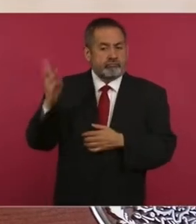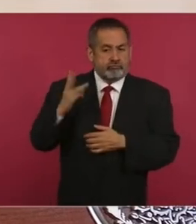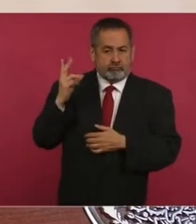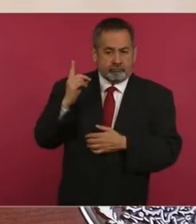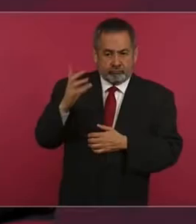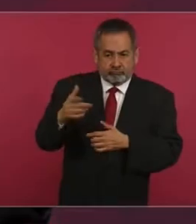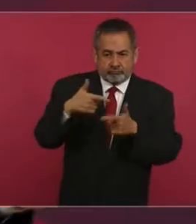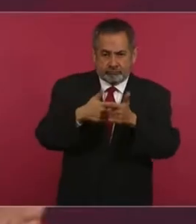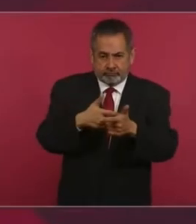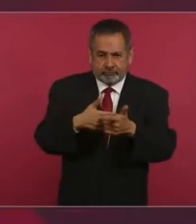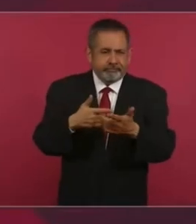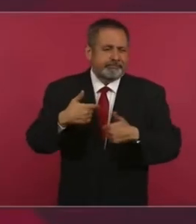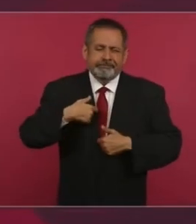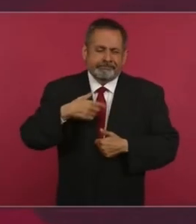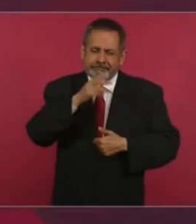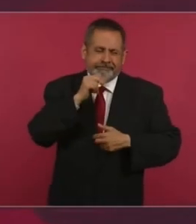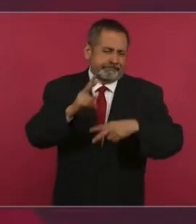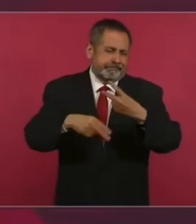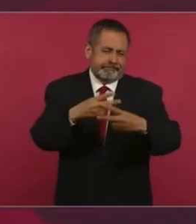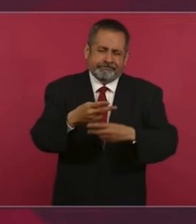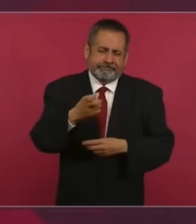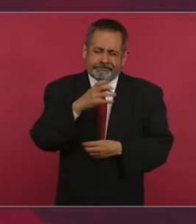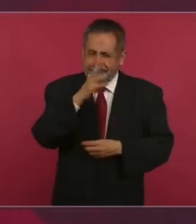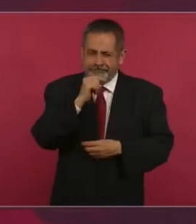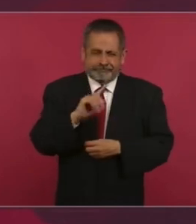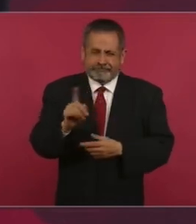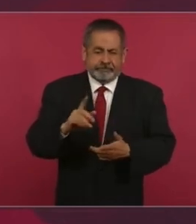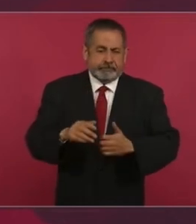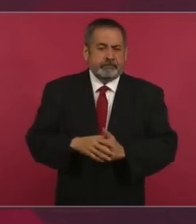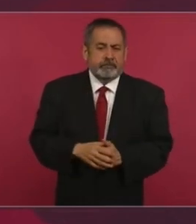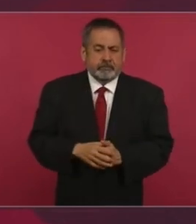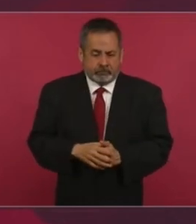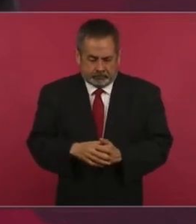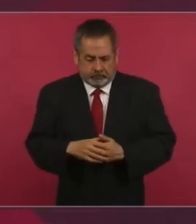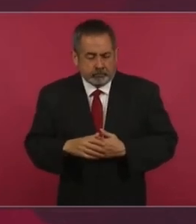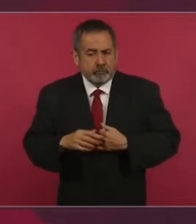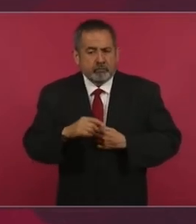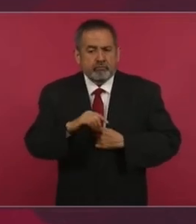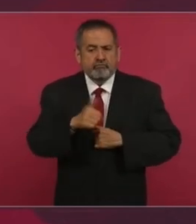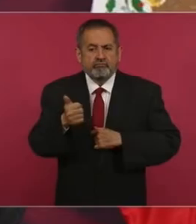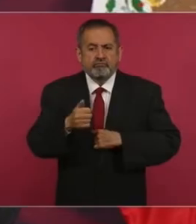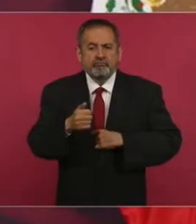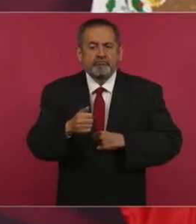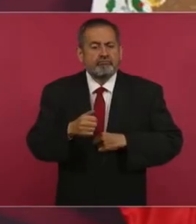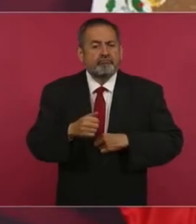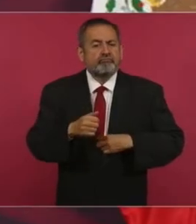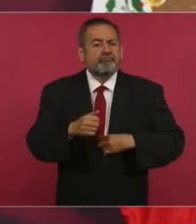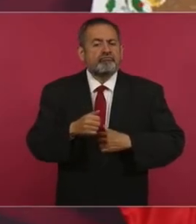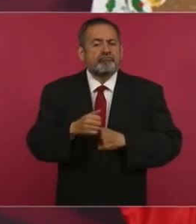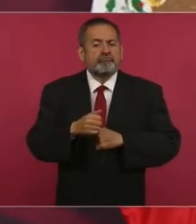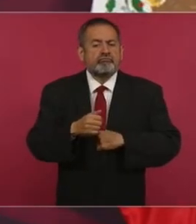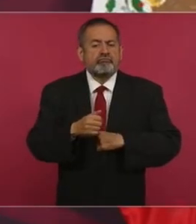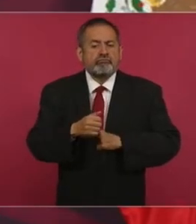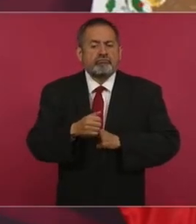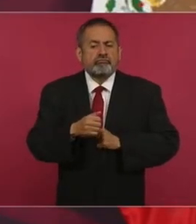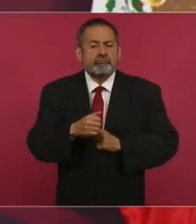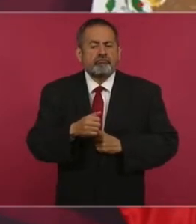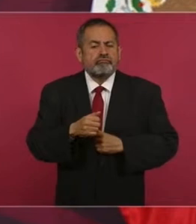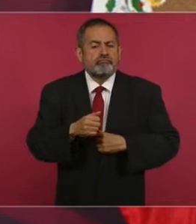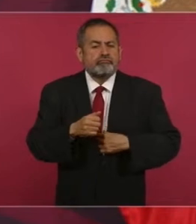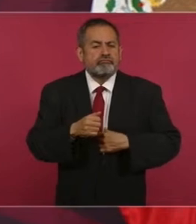entonces no puedo ir a esa. Y en el otro caso había pensado que por